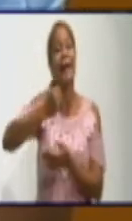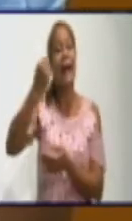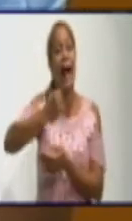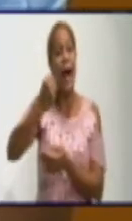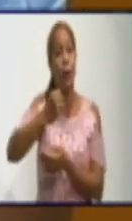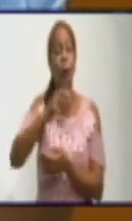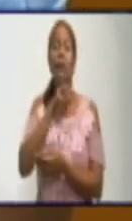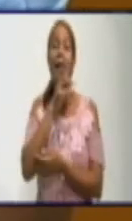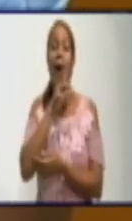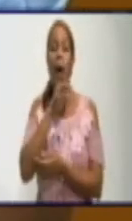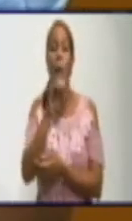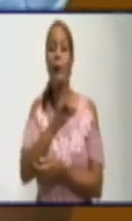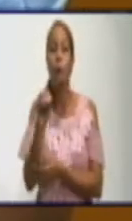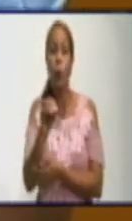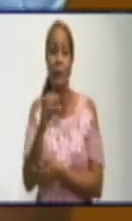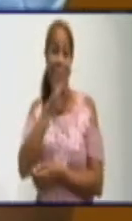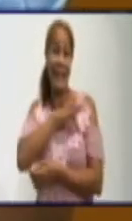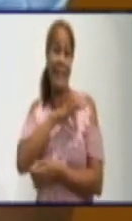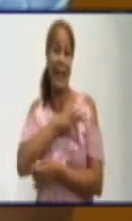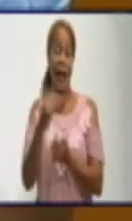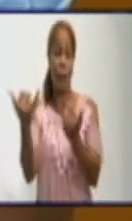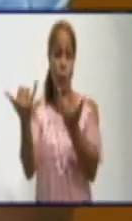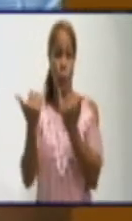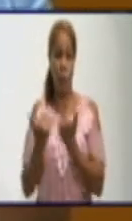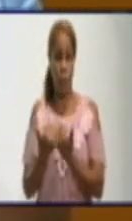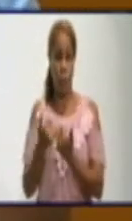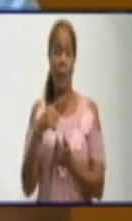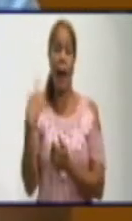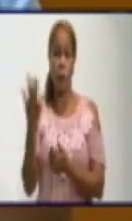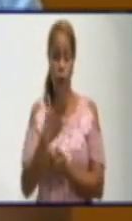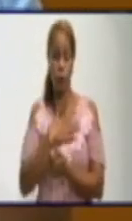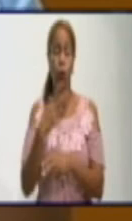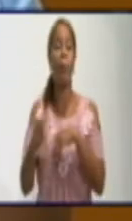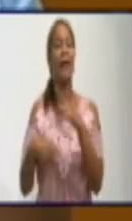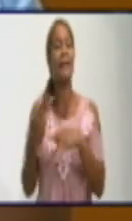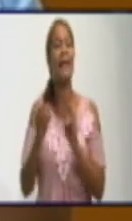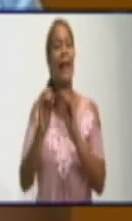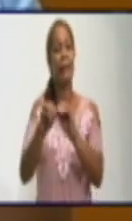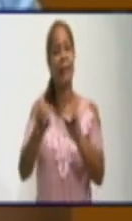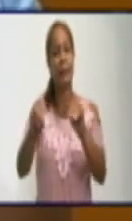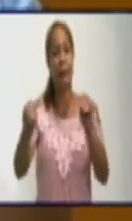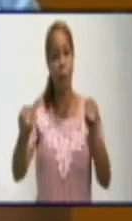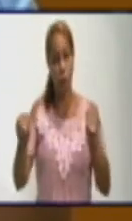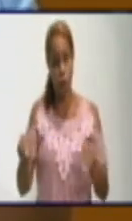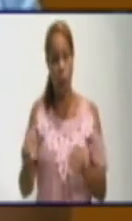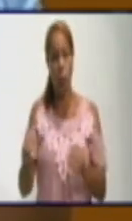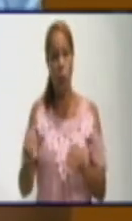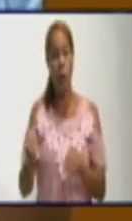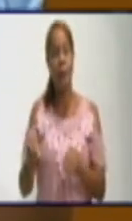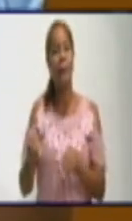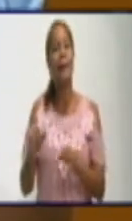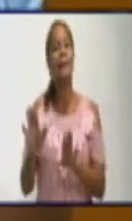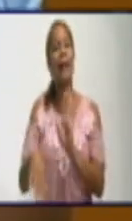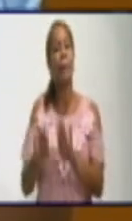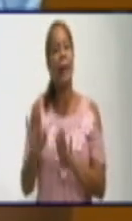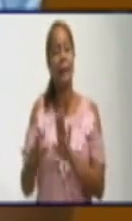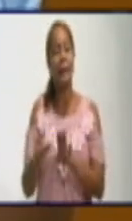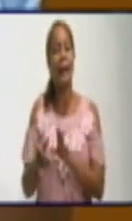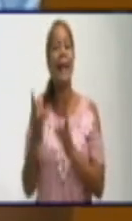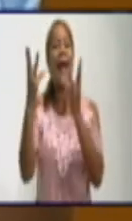él es el encargado, como conoce a la comunidad, de hacer la distribución, de acuerdo a la cantidad de viajes que nosotros le